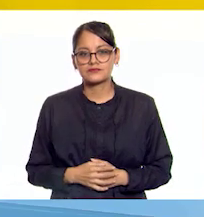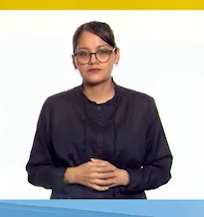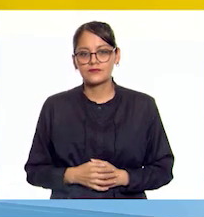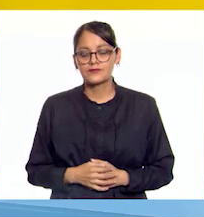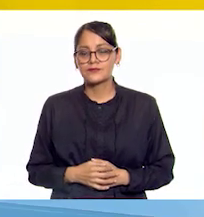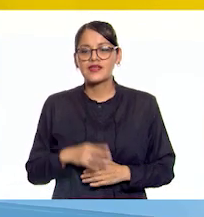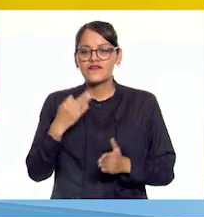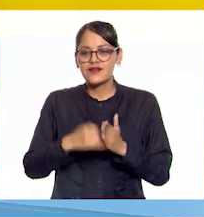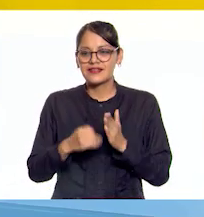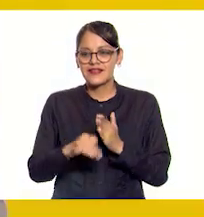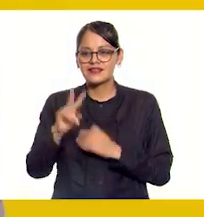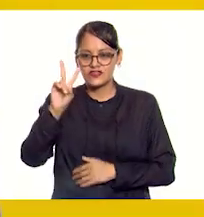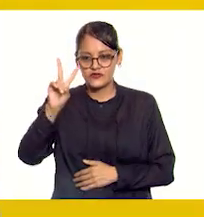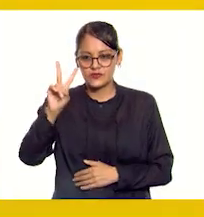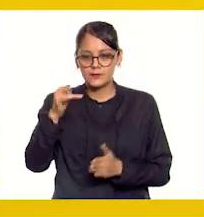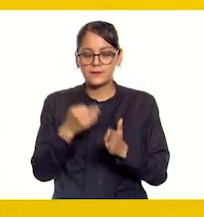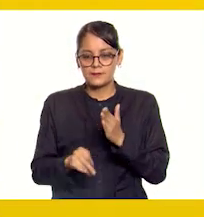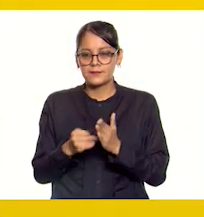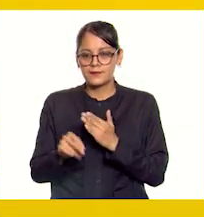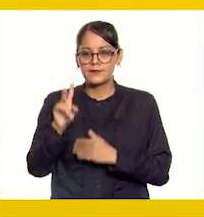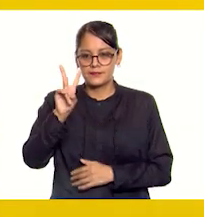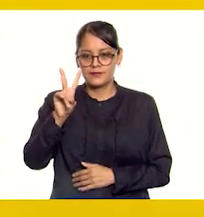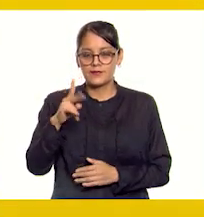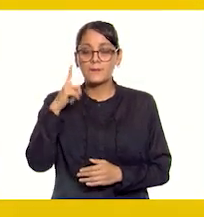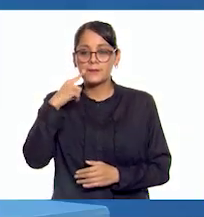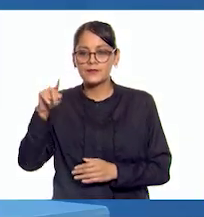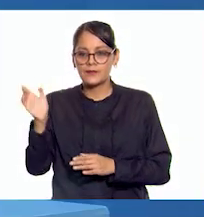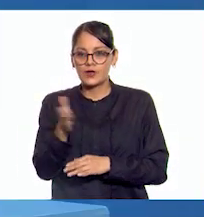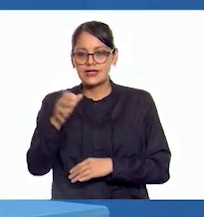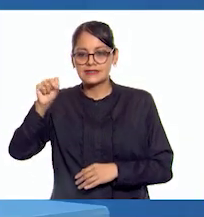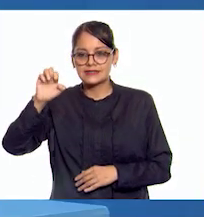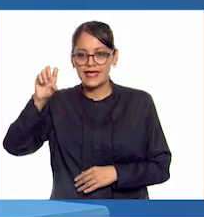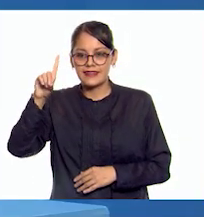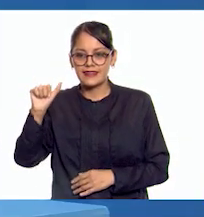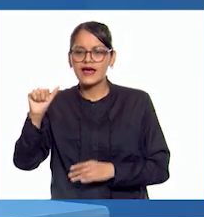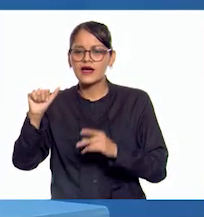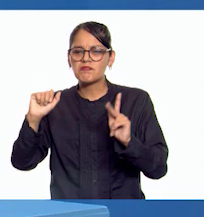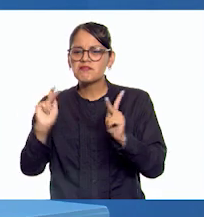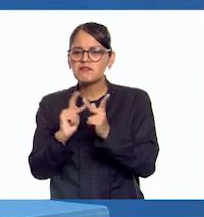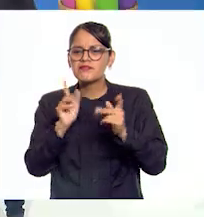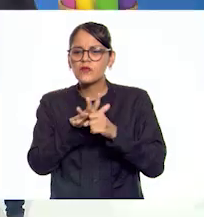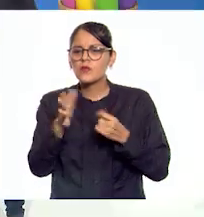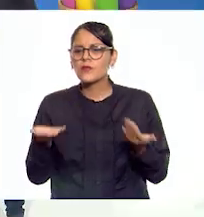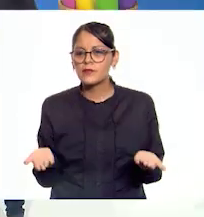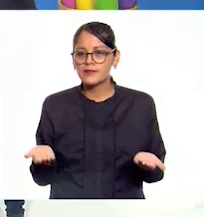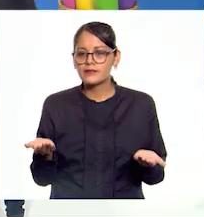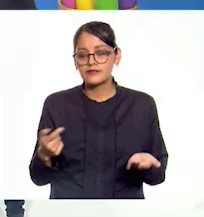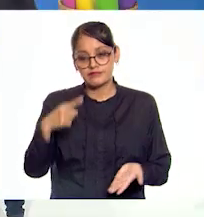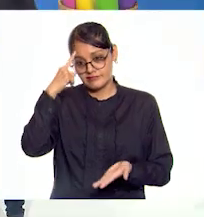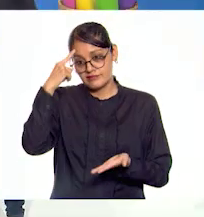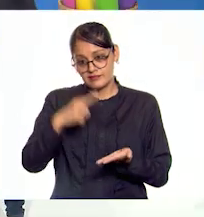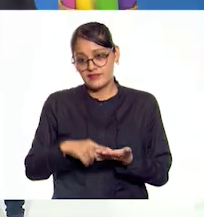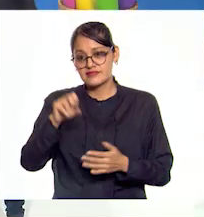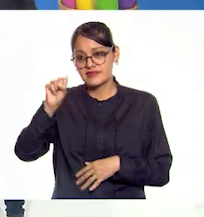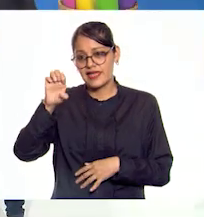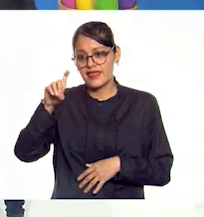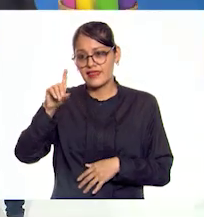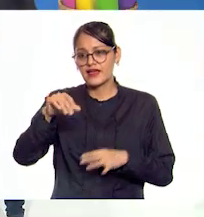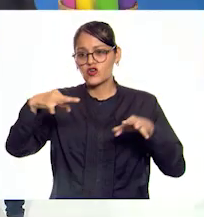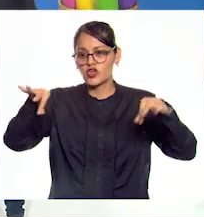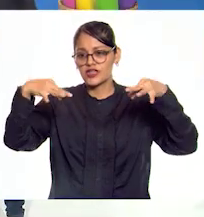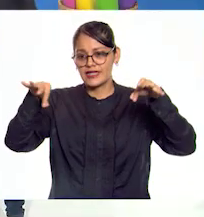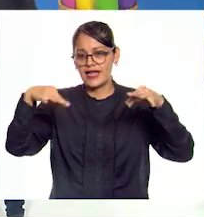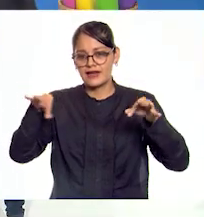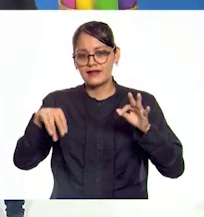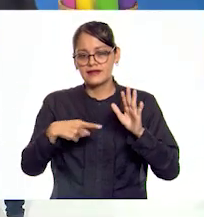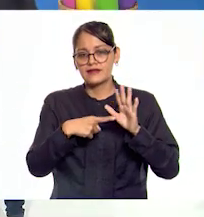Nos quedan dos tarjetitas. Viene la de la seda. ¿Cuál podría ser la par de la seda? Pues si la seda son telas, esta